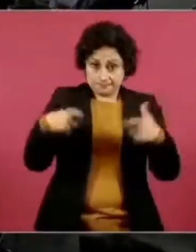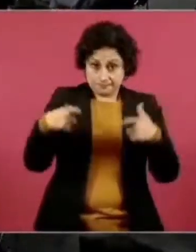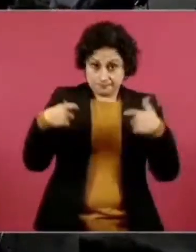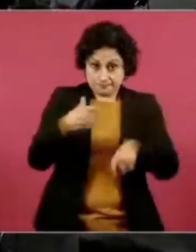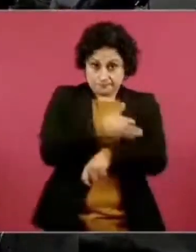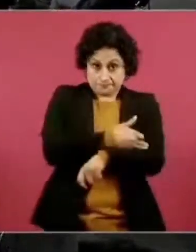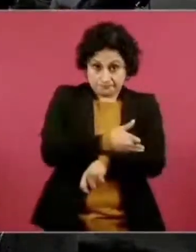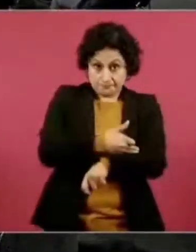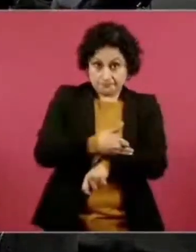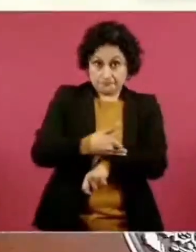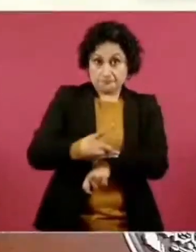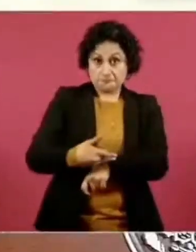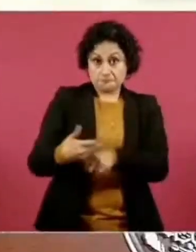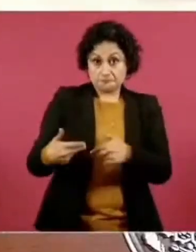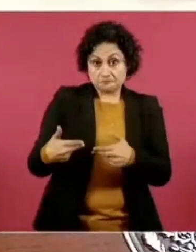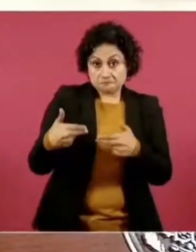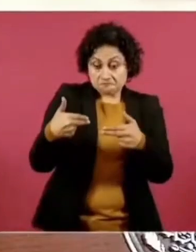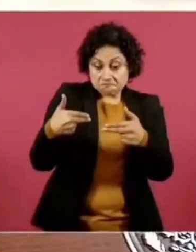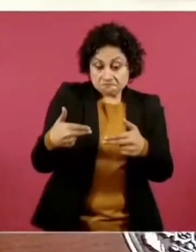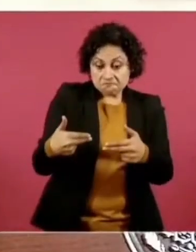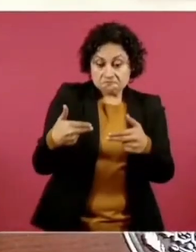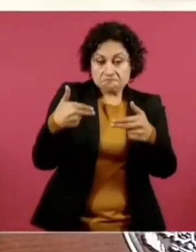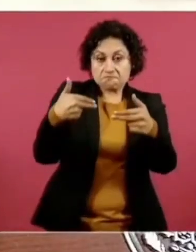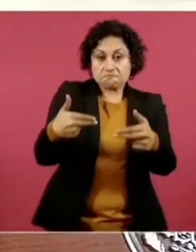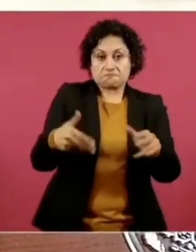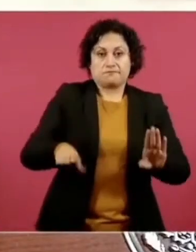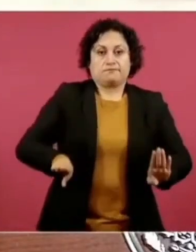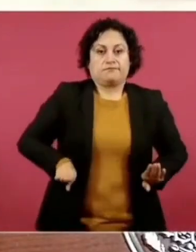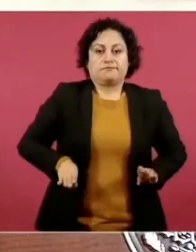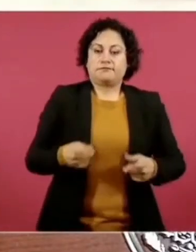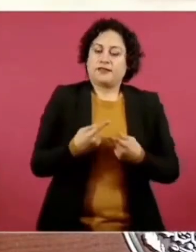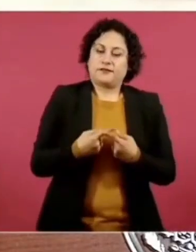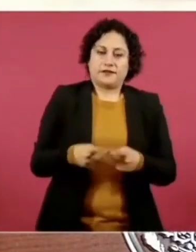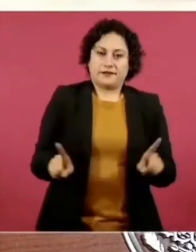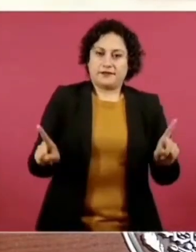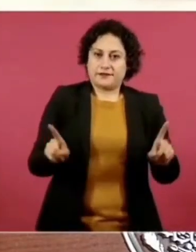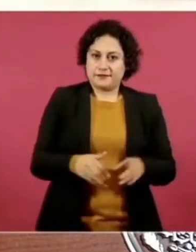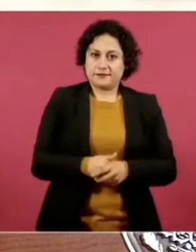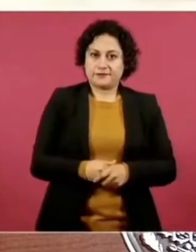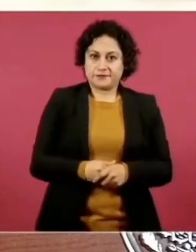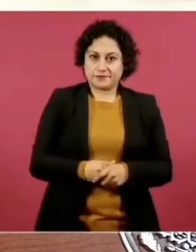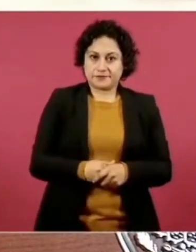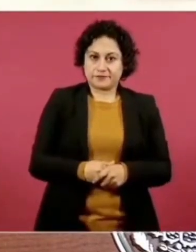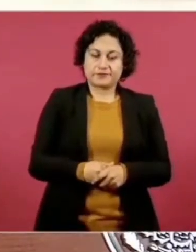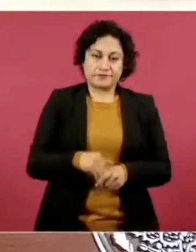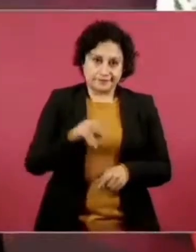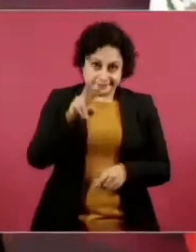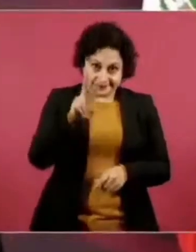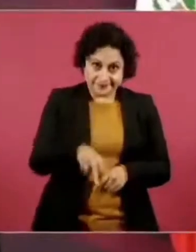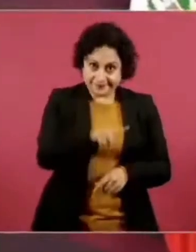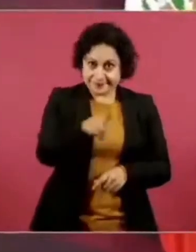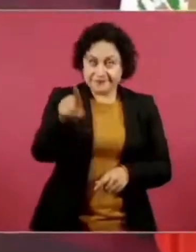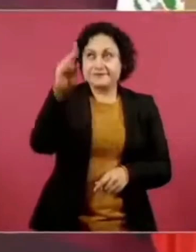tiene un comportamiento distinto, aunque parezca increíble,